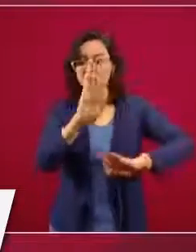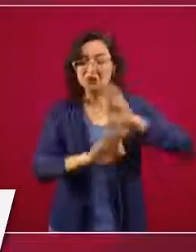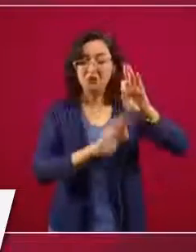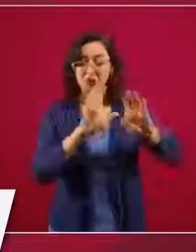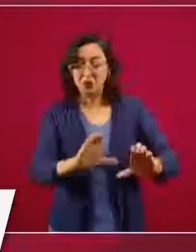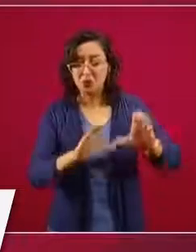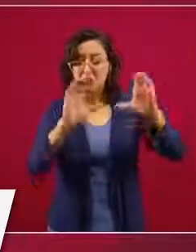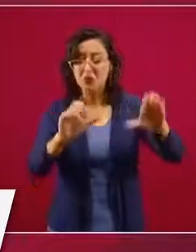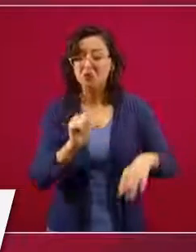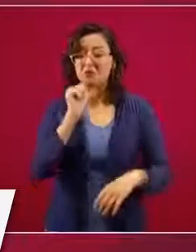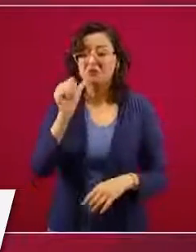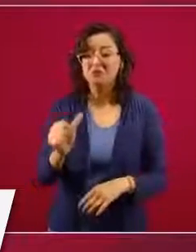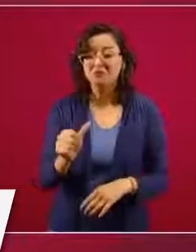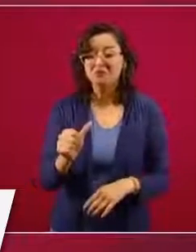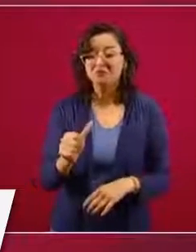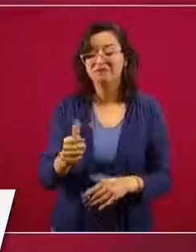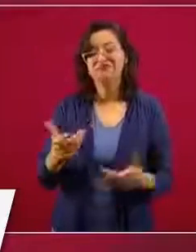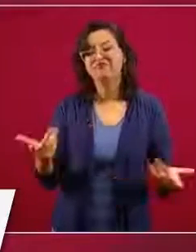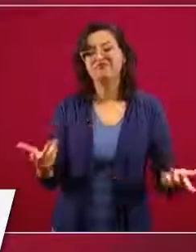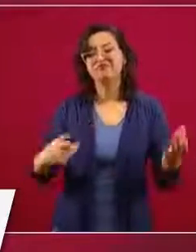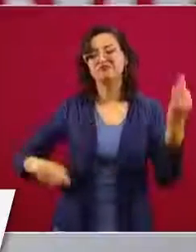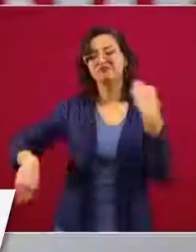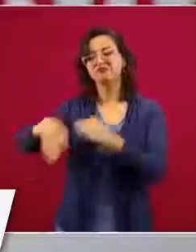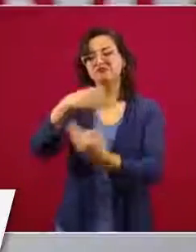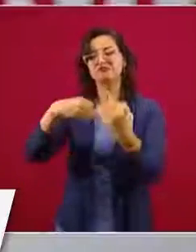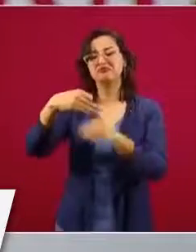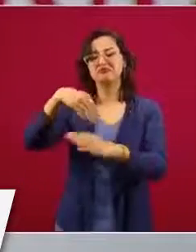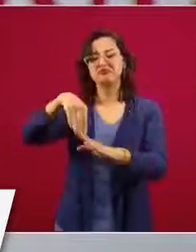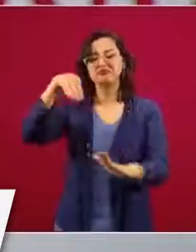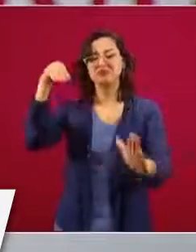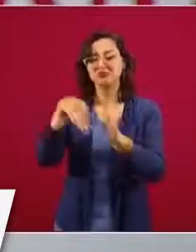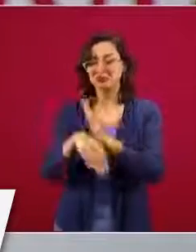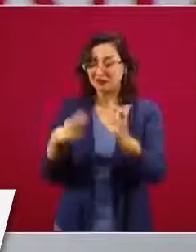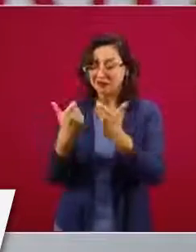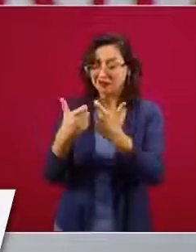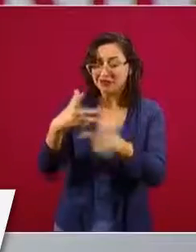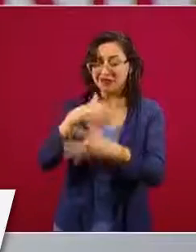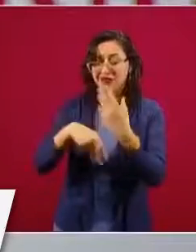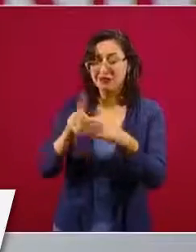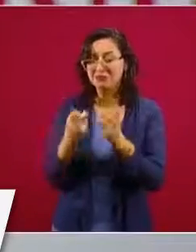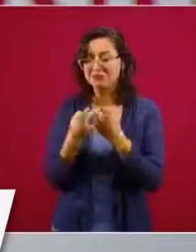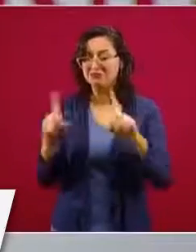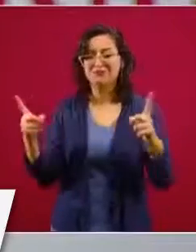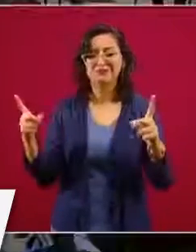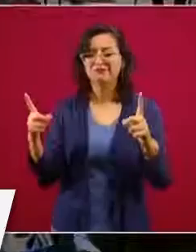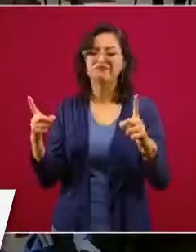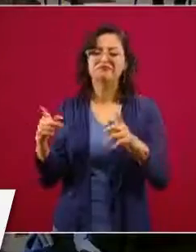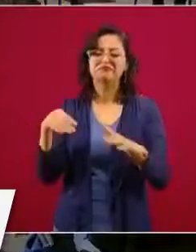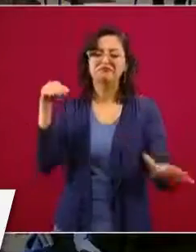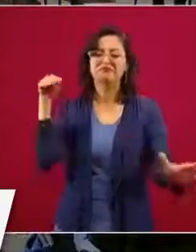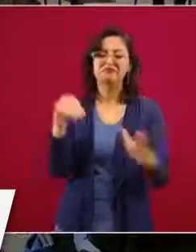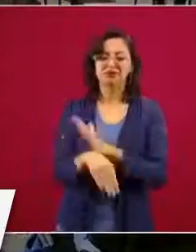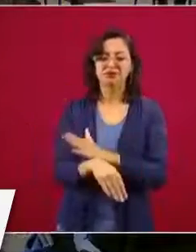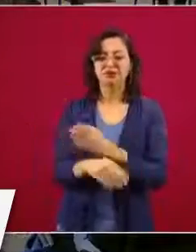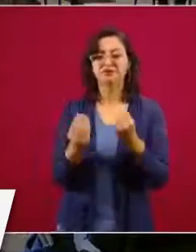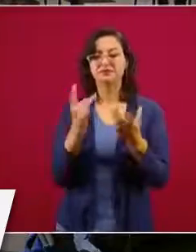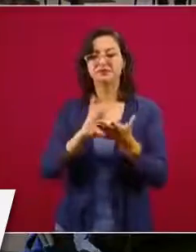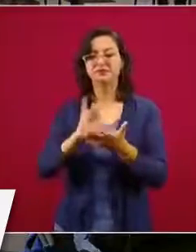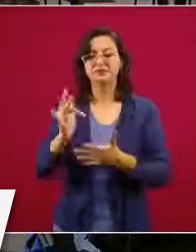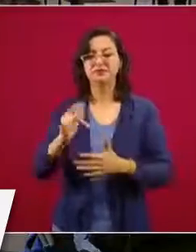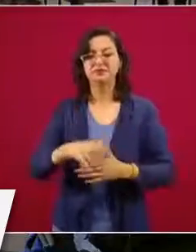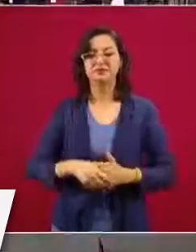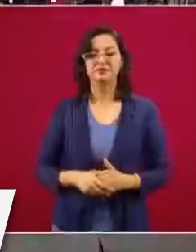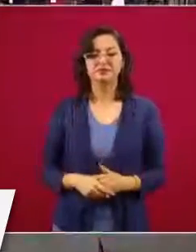futuro cercano hablar de los demás, hablar de economía y hablar de desarrollo social. Muchas gracias. Gracias.